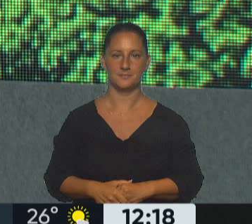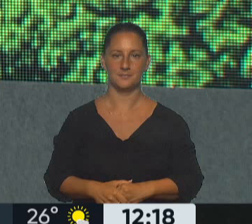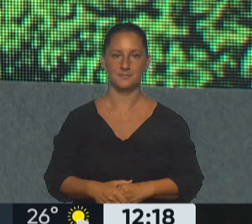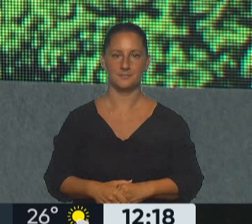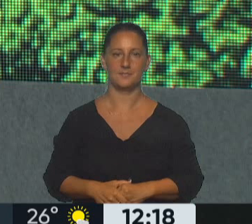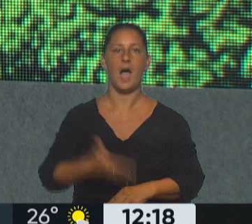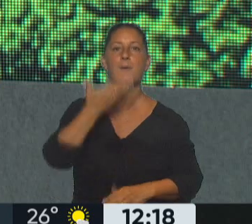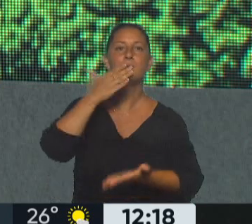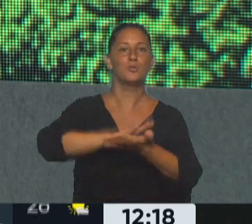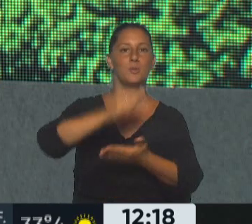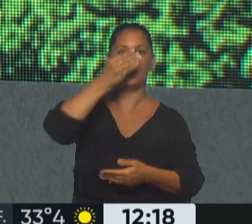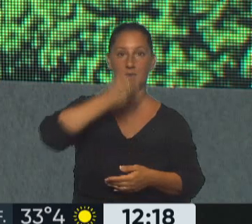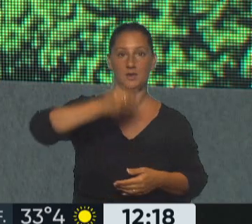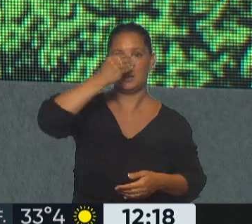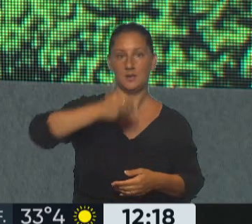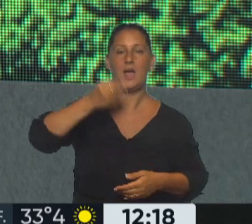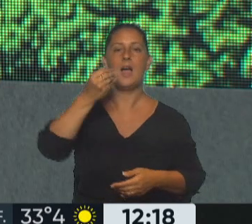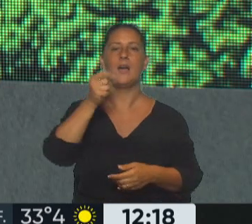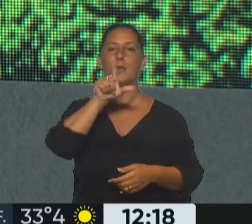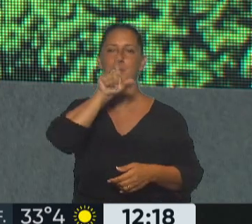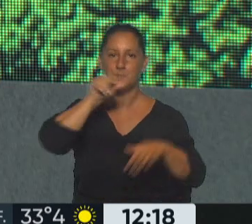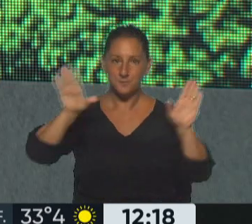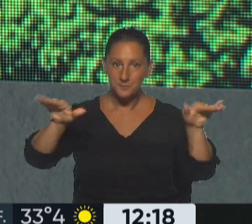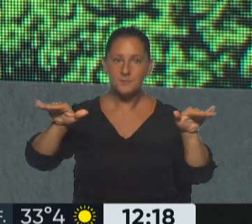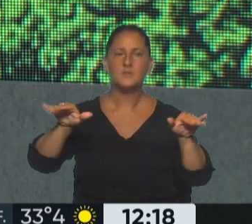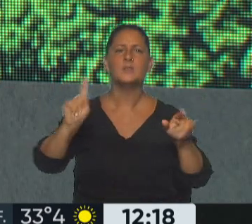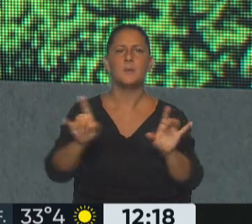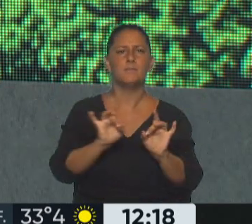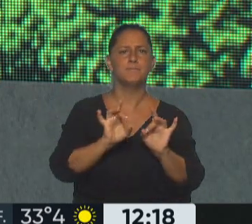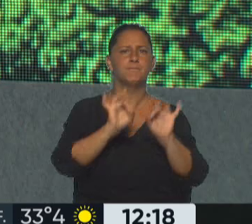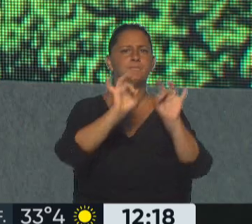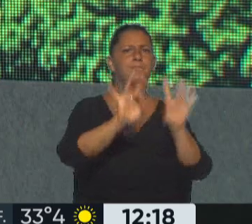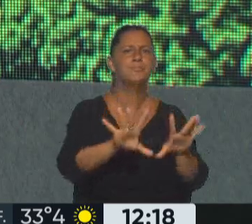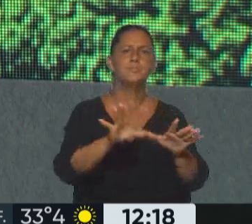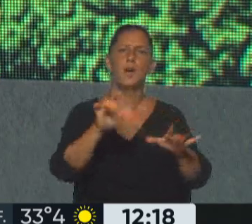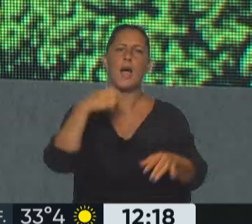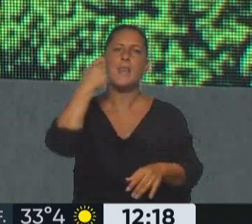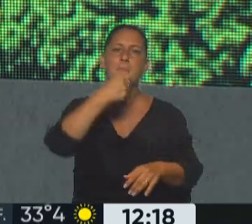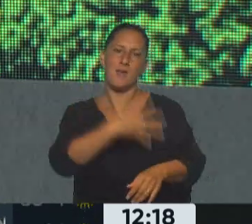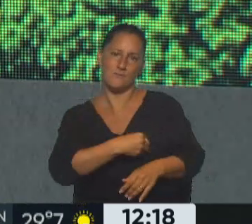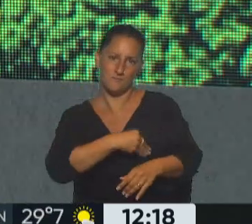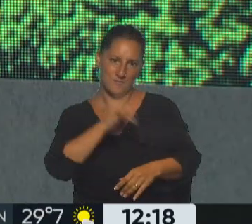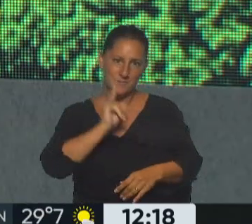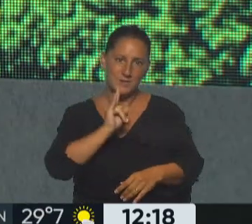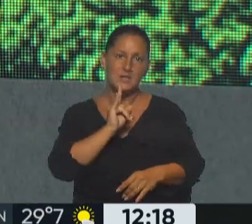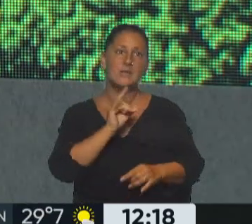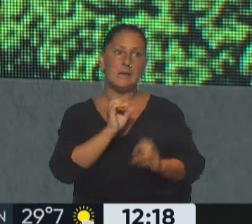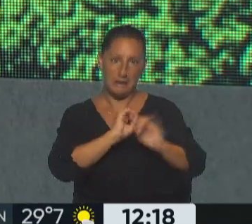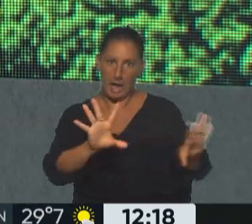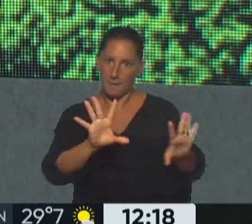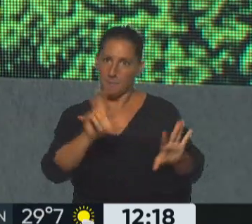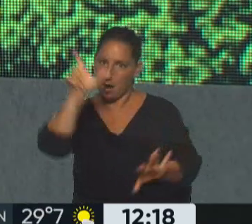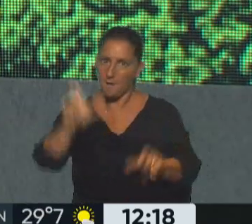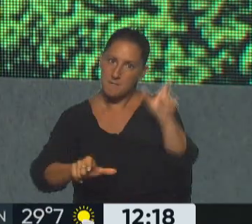Y hablamos de gripe, de la gripe aviar y de, bueno, la transmisión a mamíferos y el peligro que ésta representa para el ser humano, la